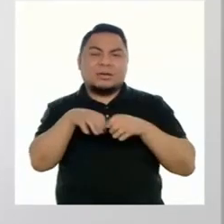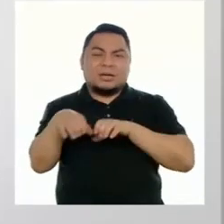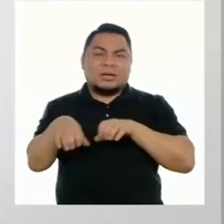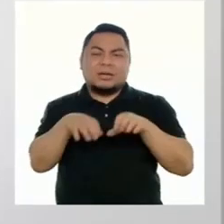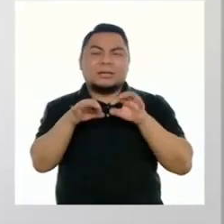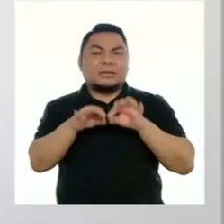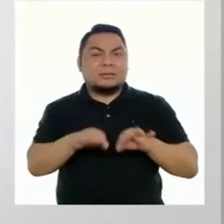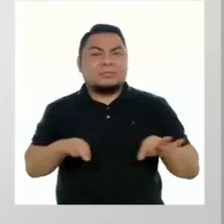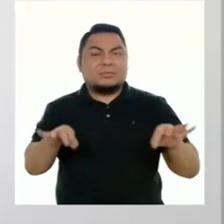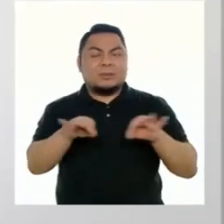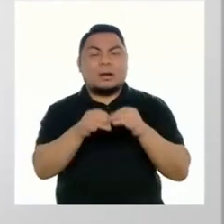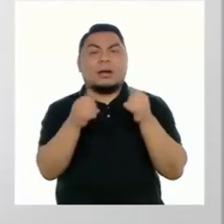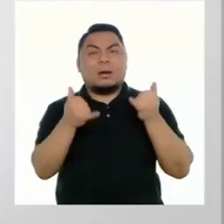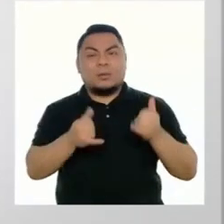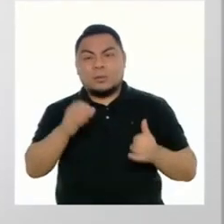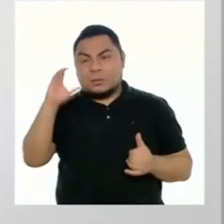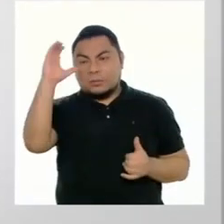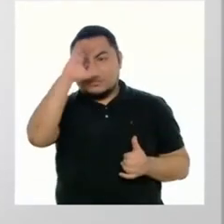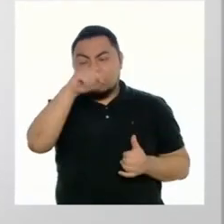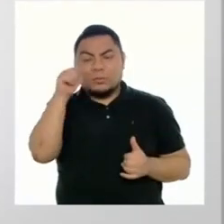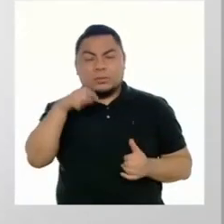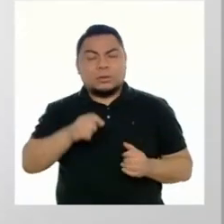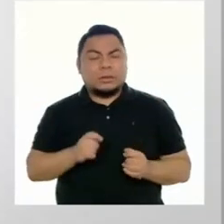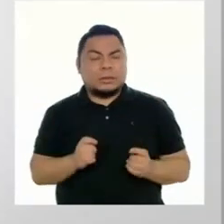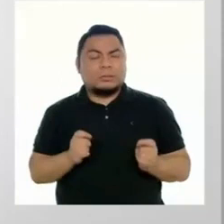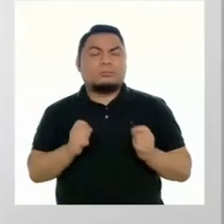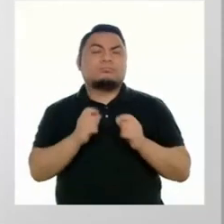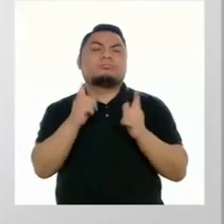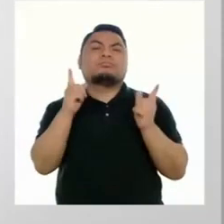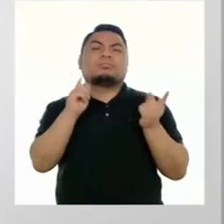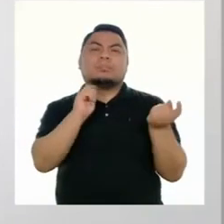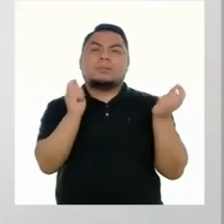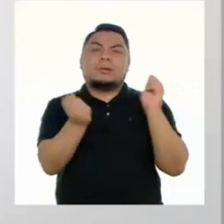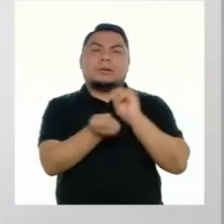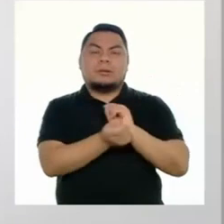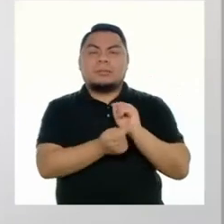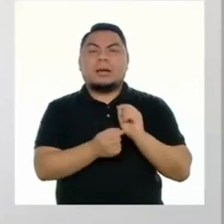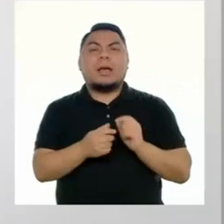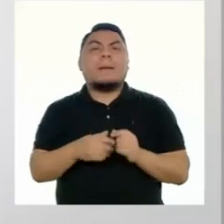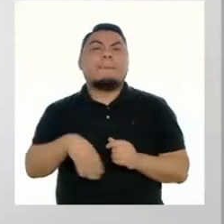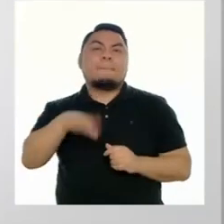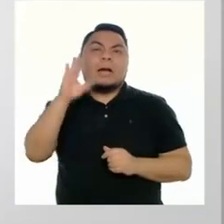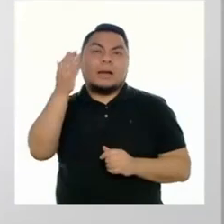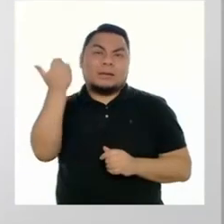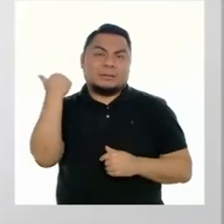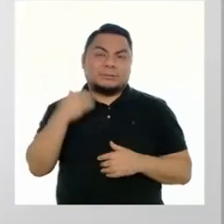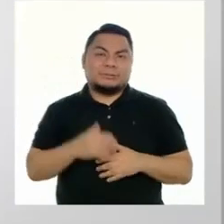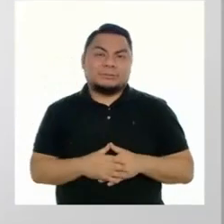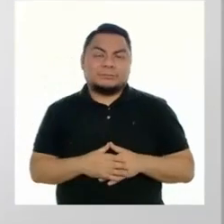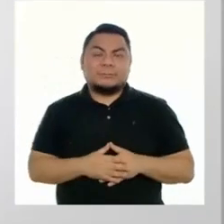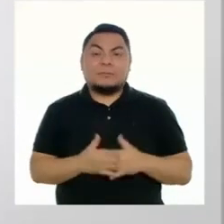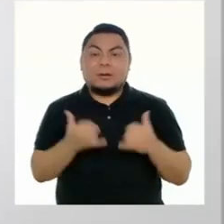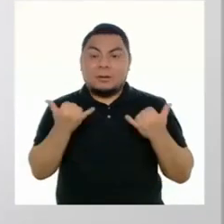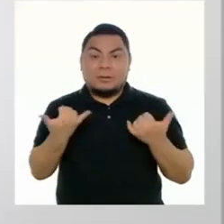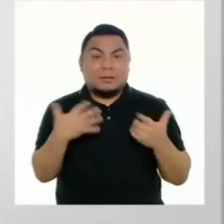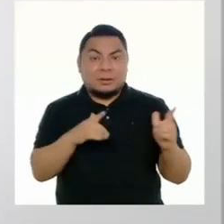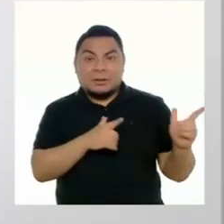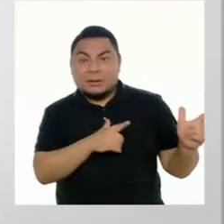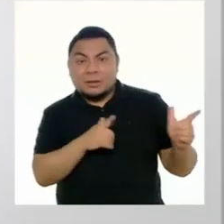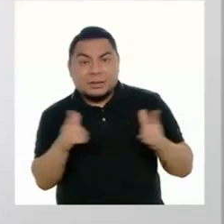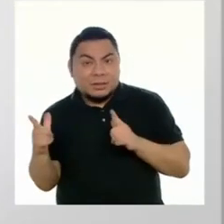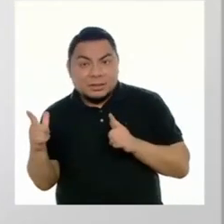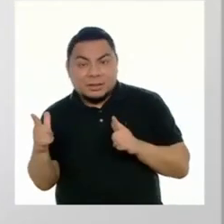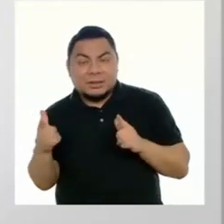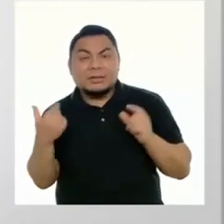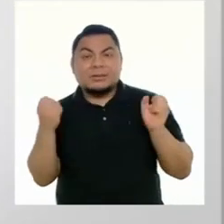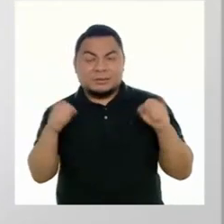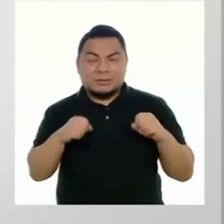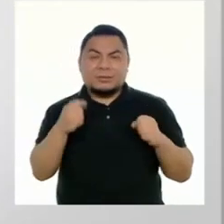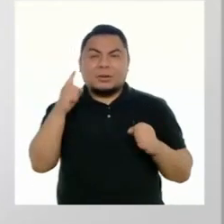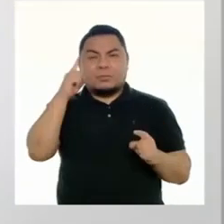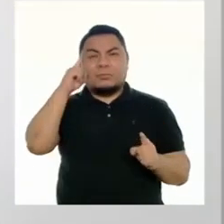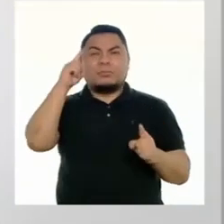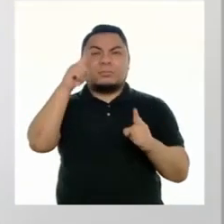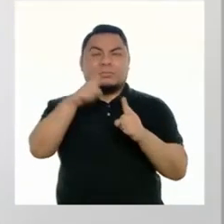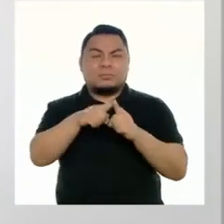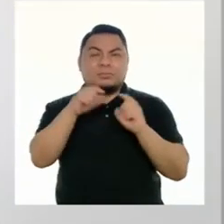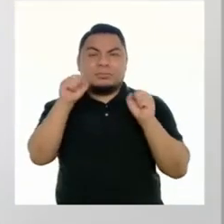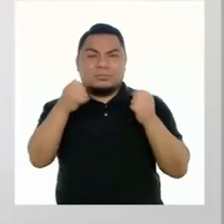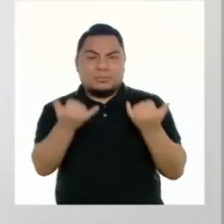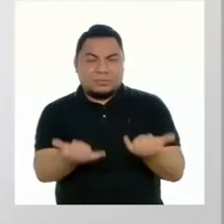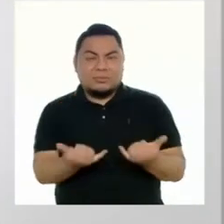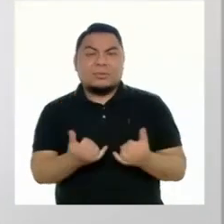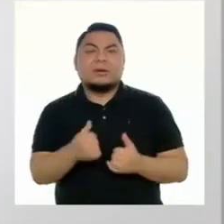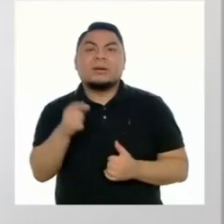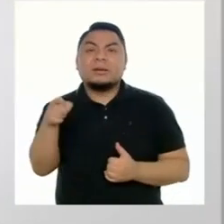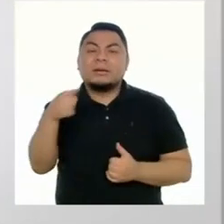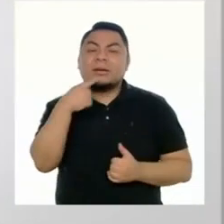es importante y ahora buscamos que nuestro impacto debe ser mayor que antes. Ahora estamos listos para poner en marcha nuestro propósito